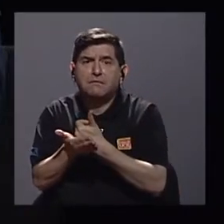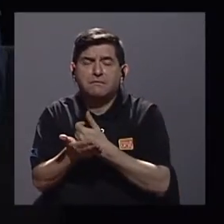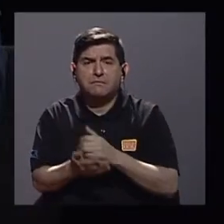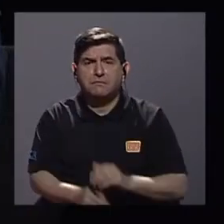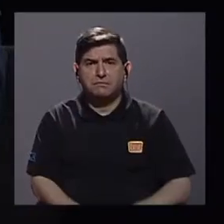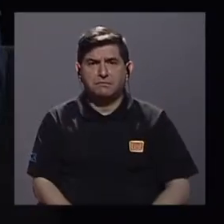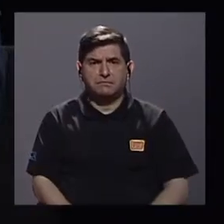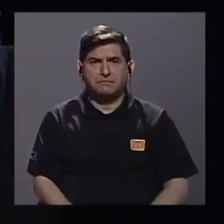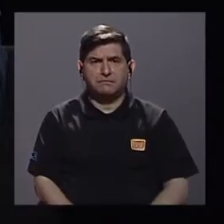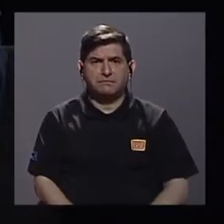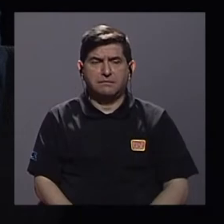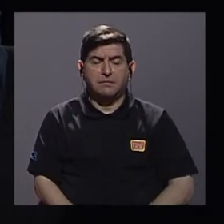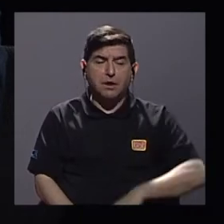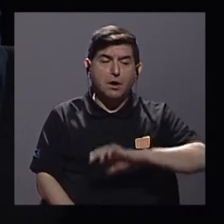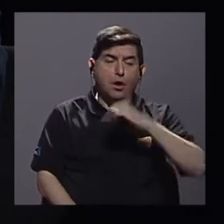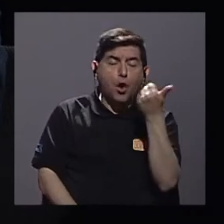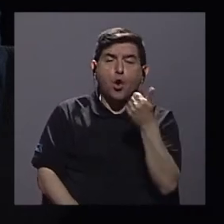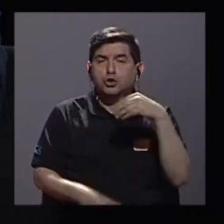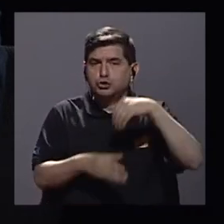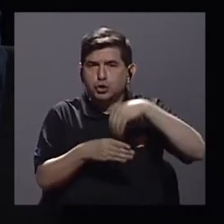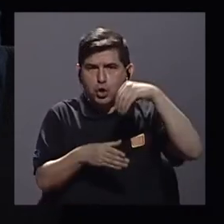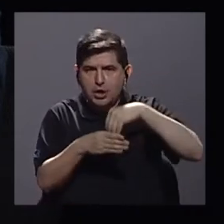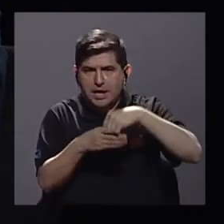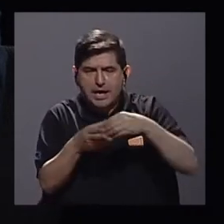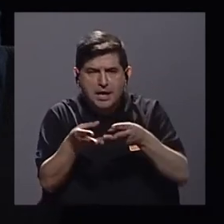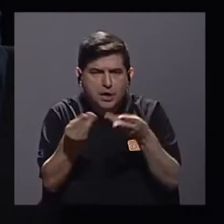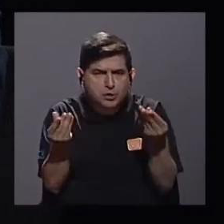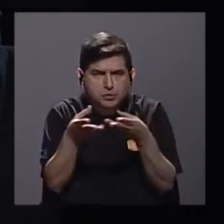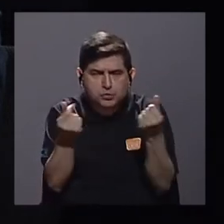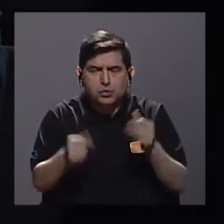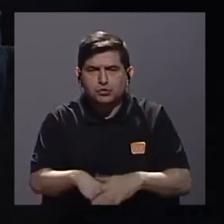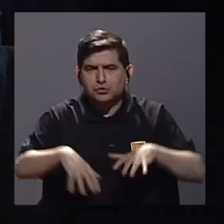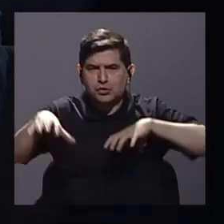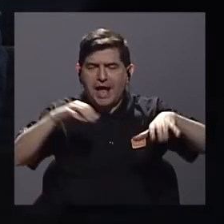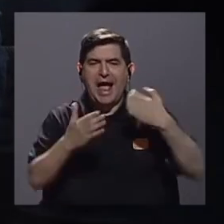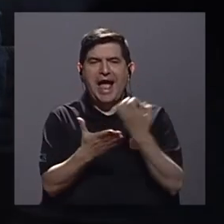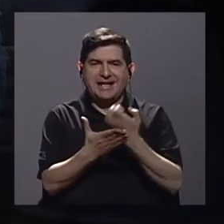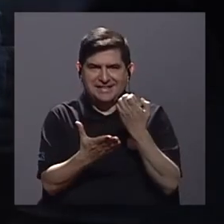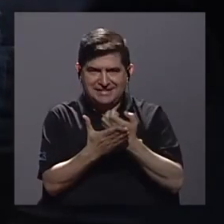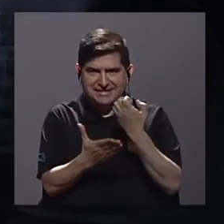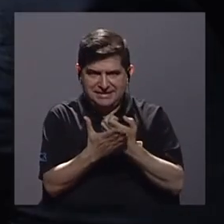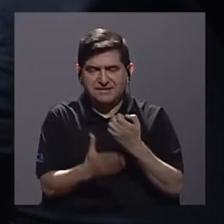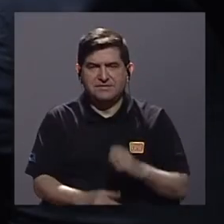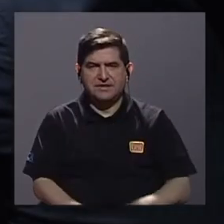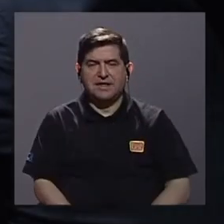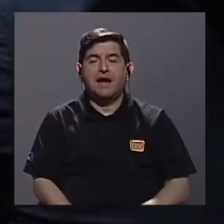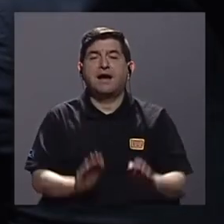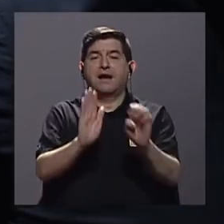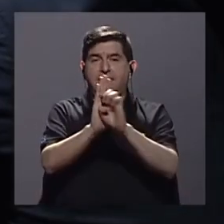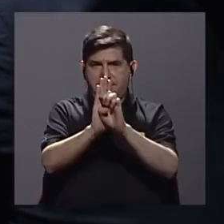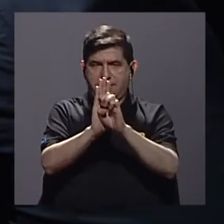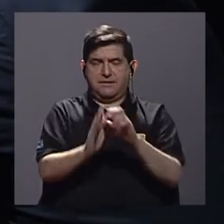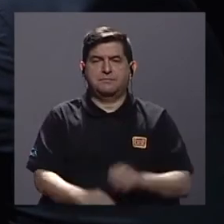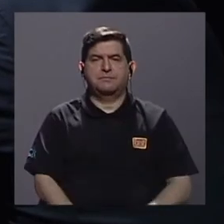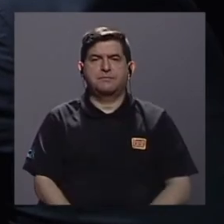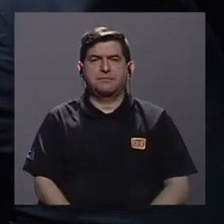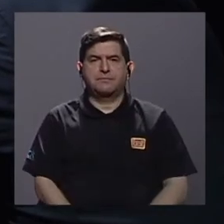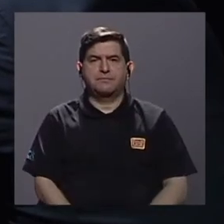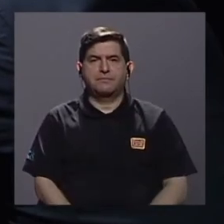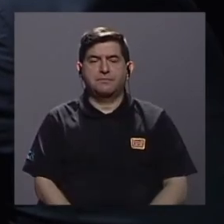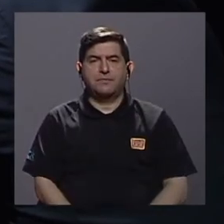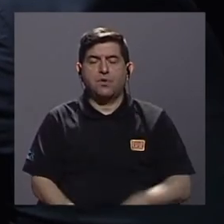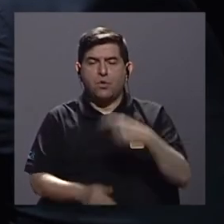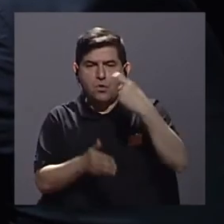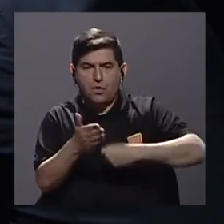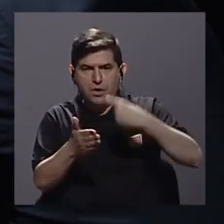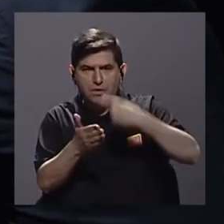Estos otros ingresos, ¿verdad?, que se generan por la actividad económica, por ejemplo, producto de los impuestos